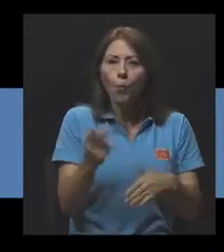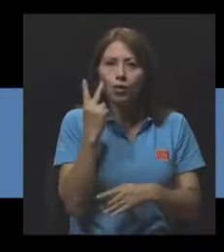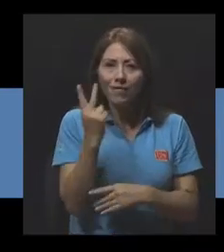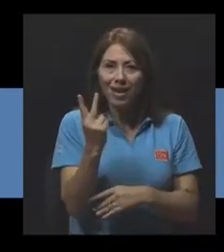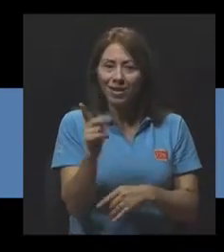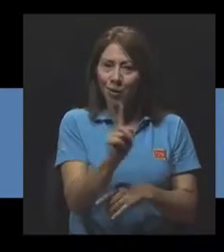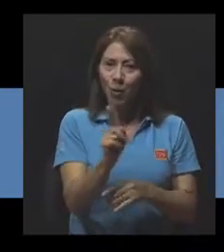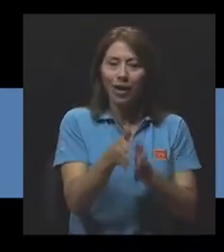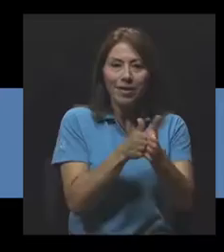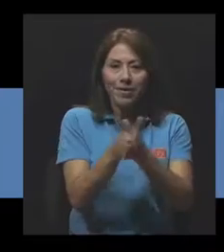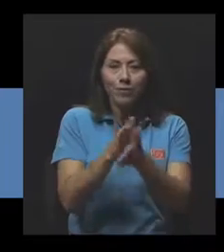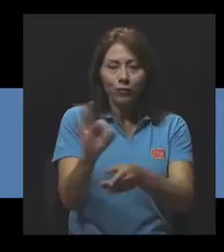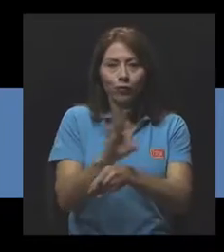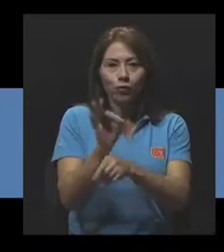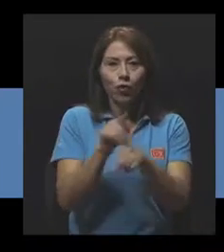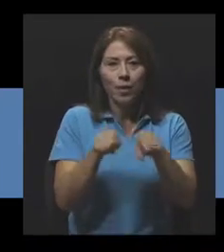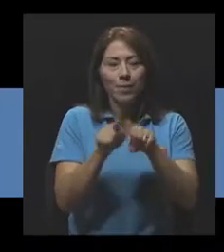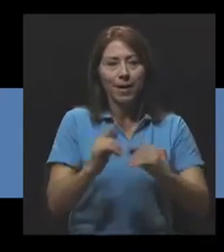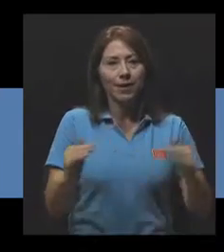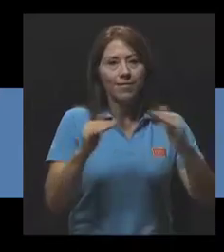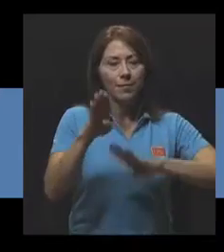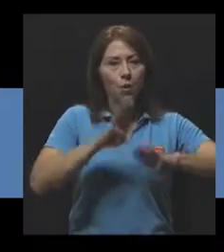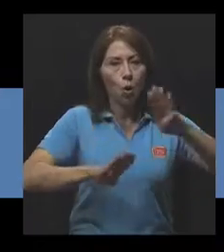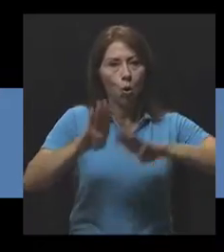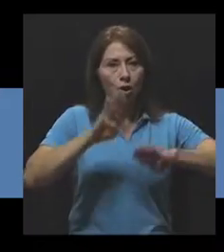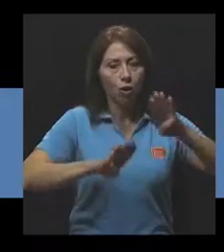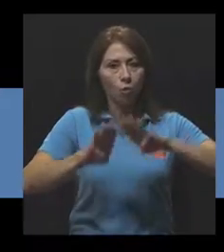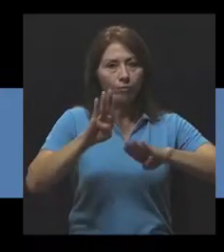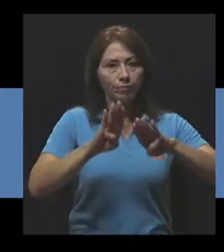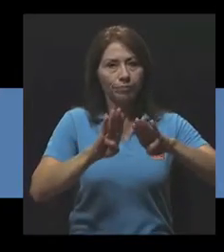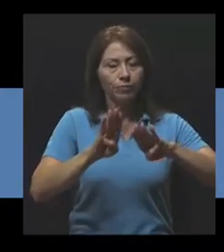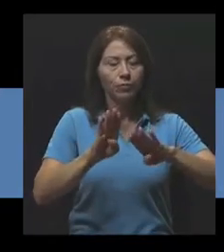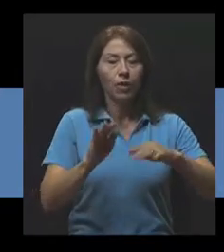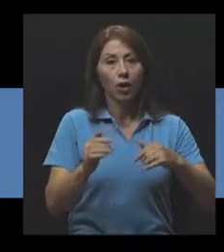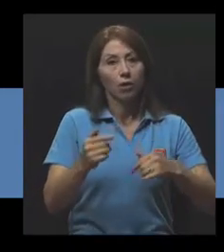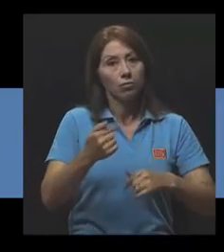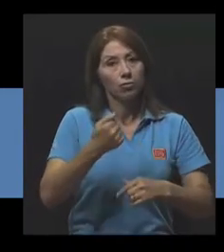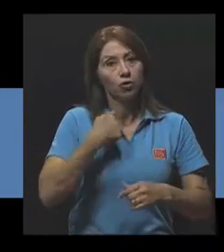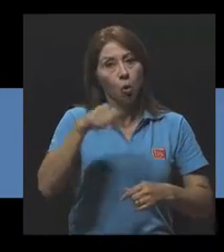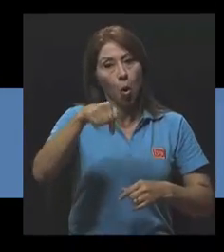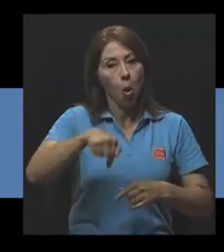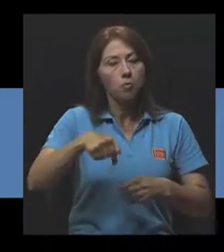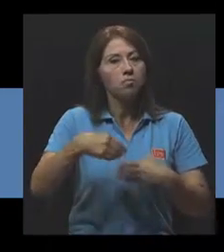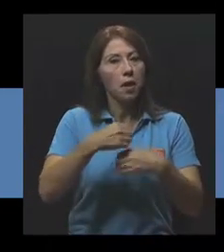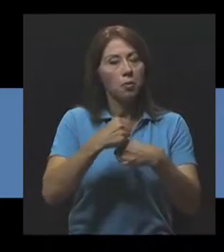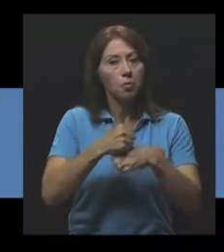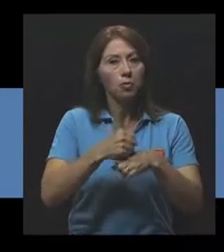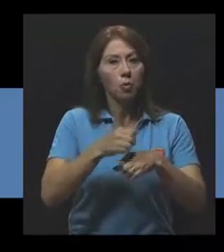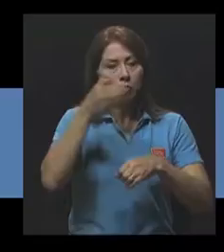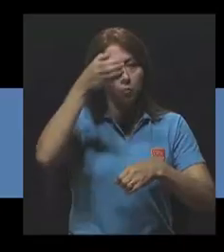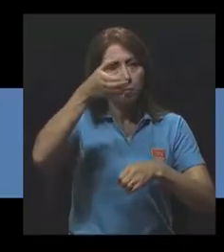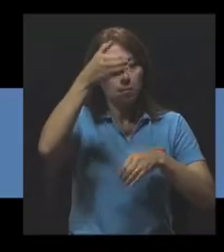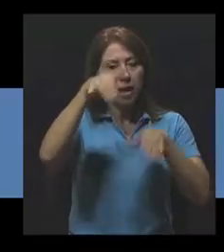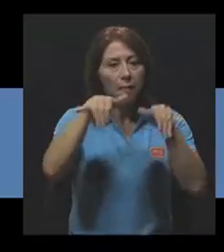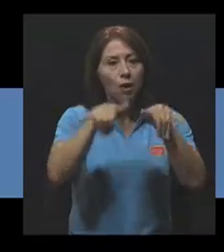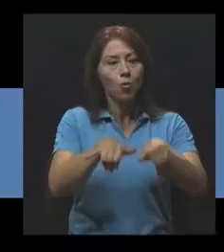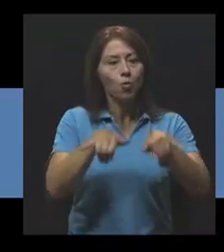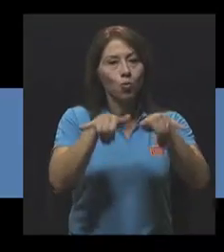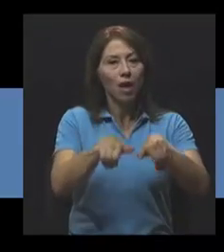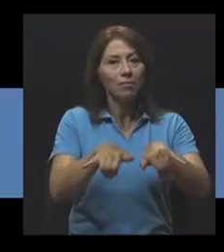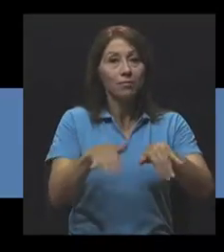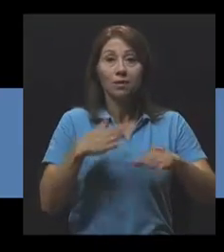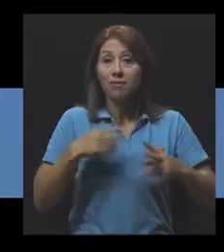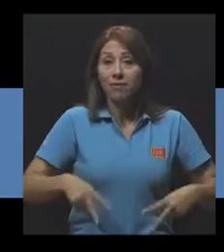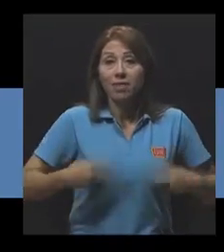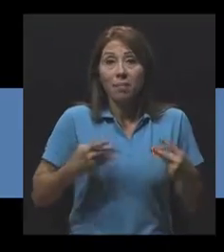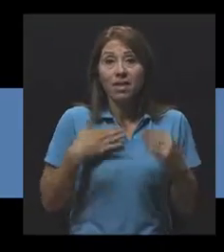y a nivel también biológico. Yo hoy practico la permacultura en mi vida, en mi